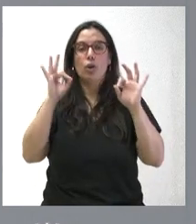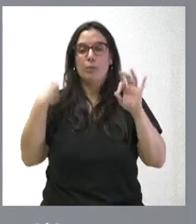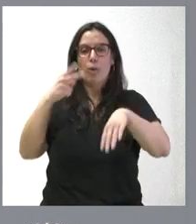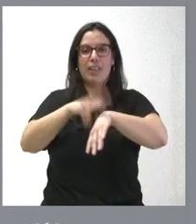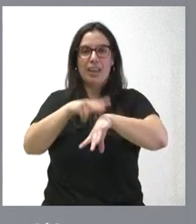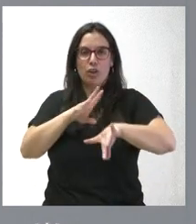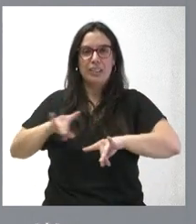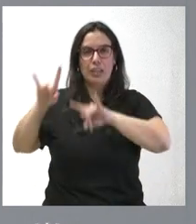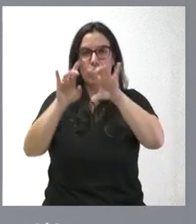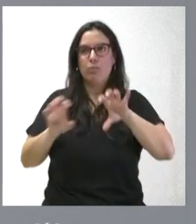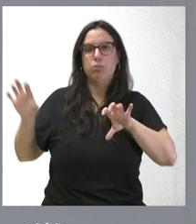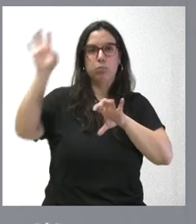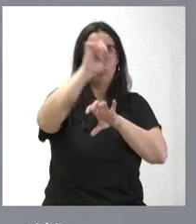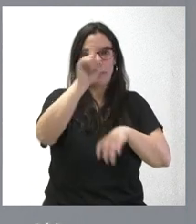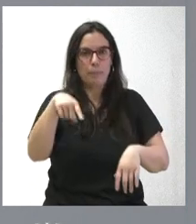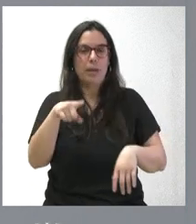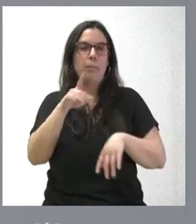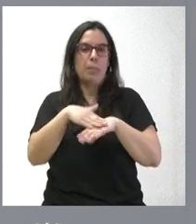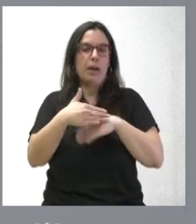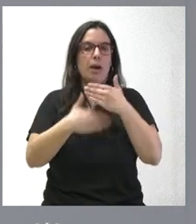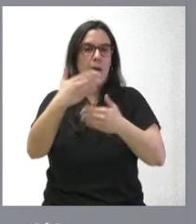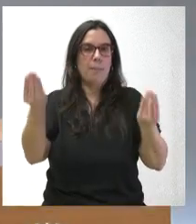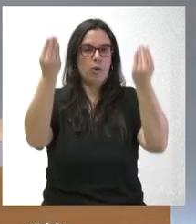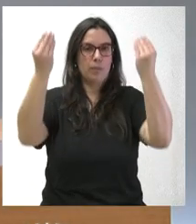territoriales, donde vemos también ámbitos para seguir mejorando.